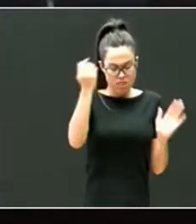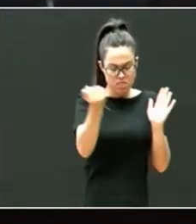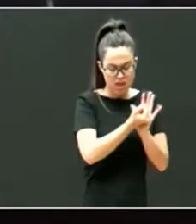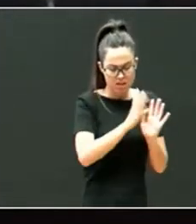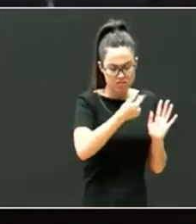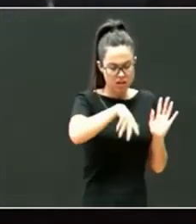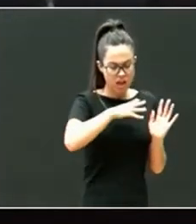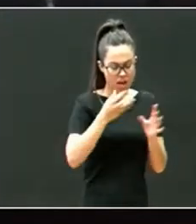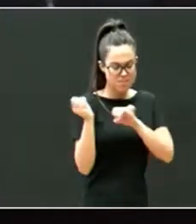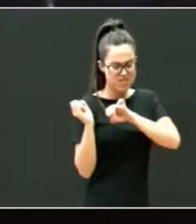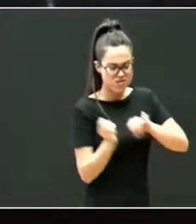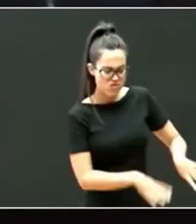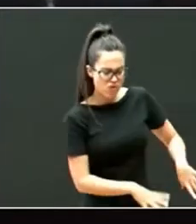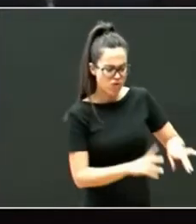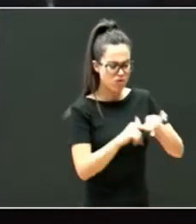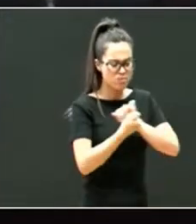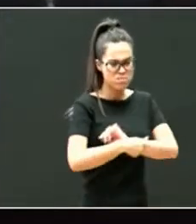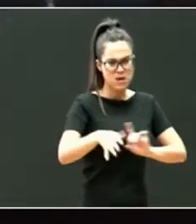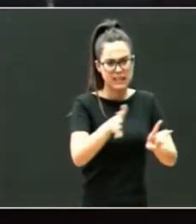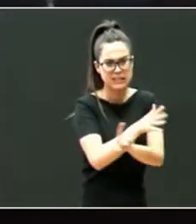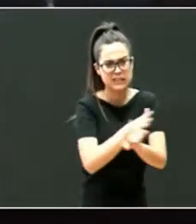maltrato, abuso,